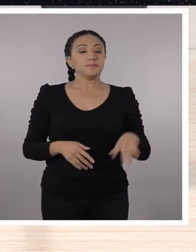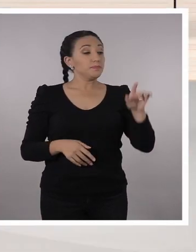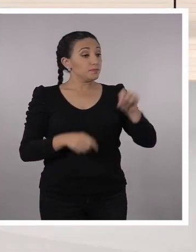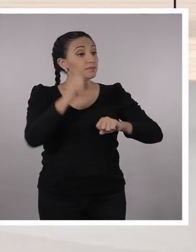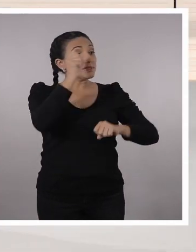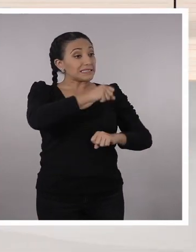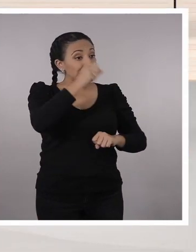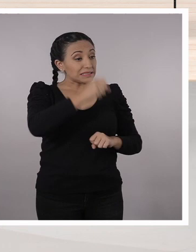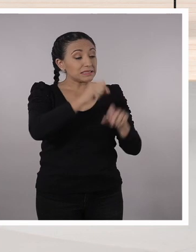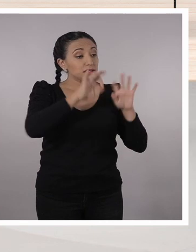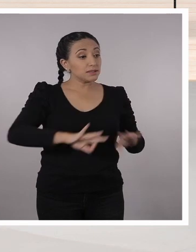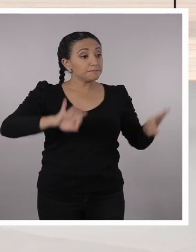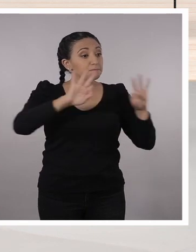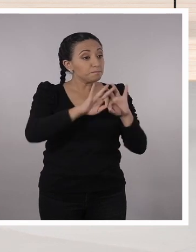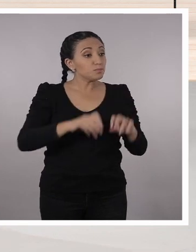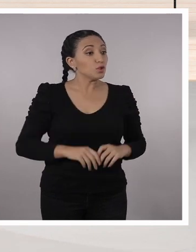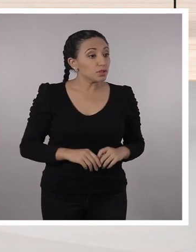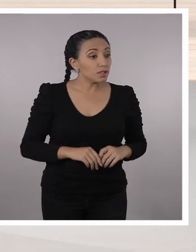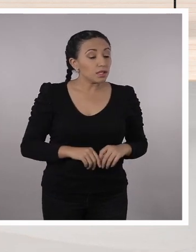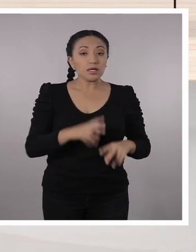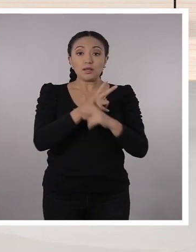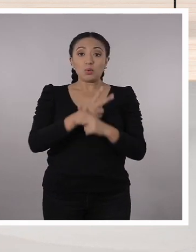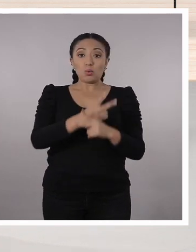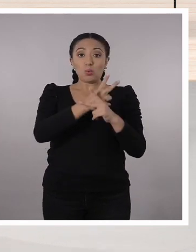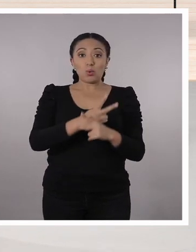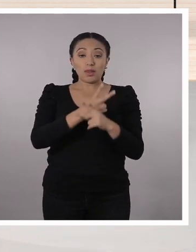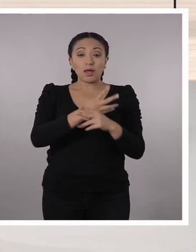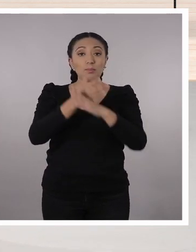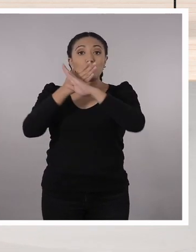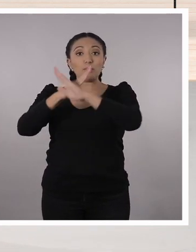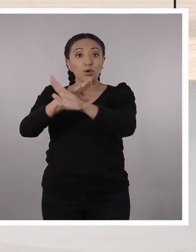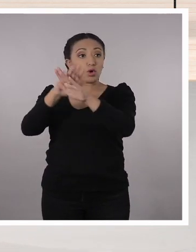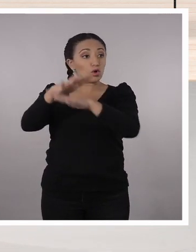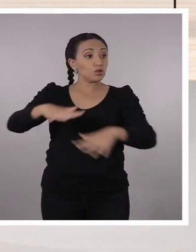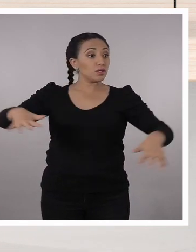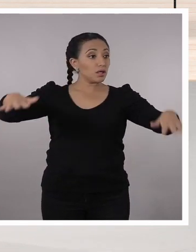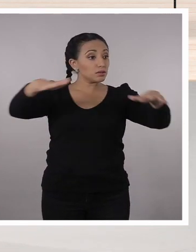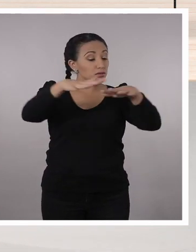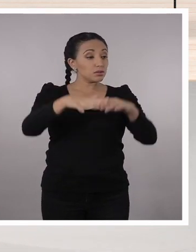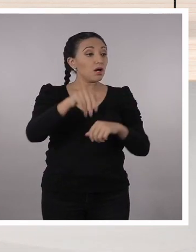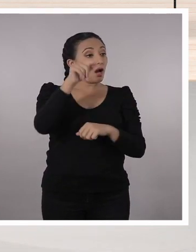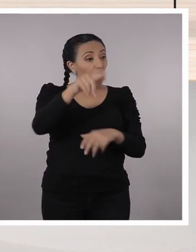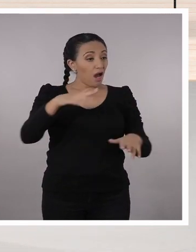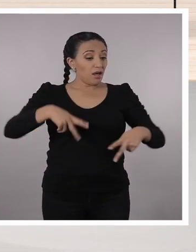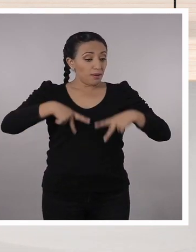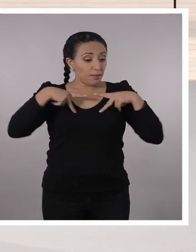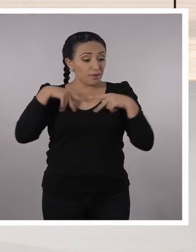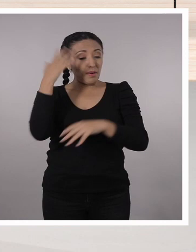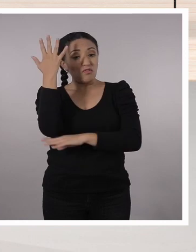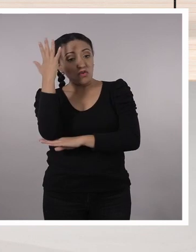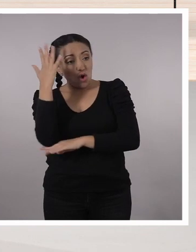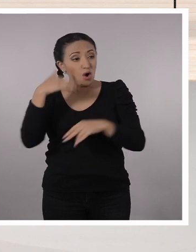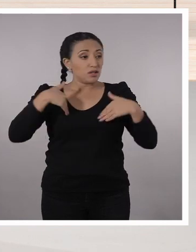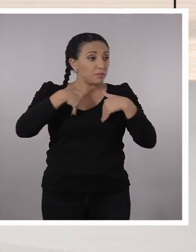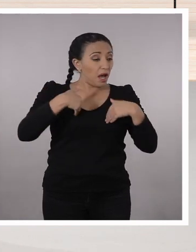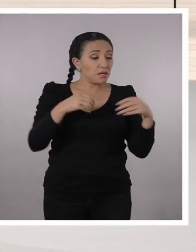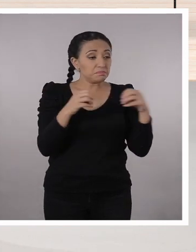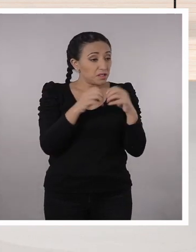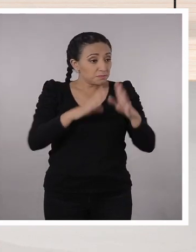Claro, profe. Es muy importante cuidar estas zonas protegidas porque allí vive la mayoría de la flora y fauna de nuestro país.